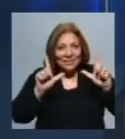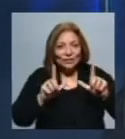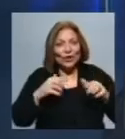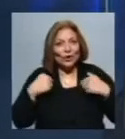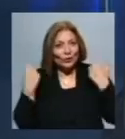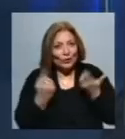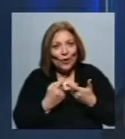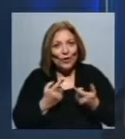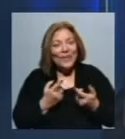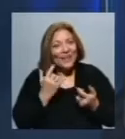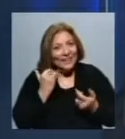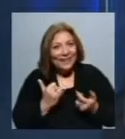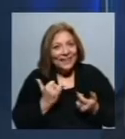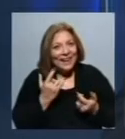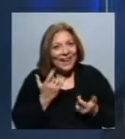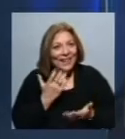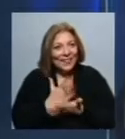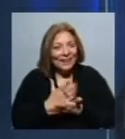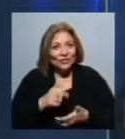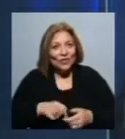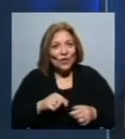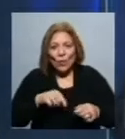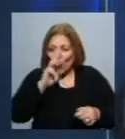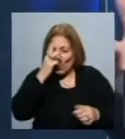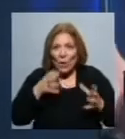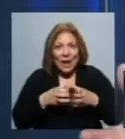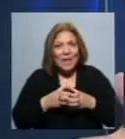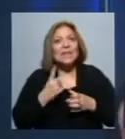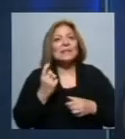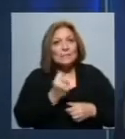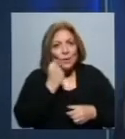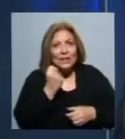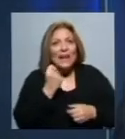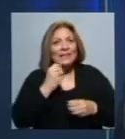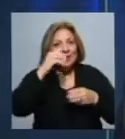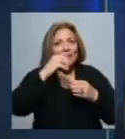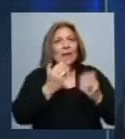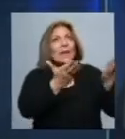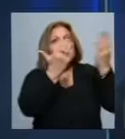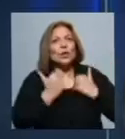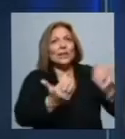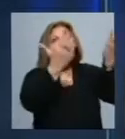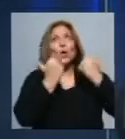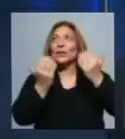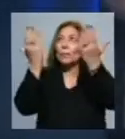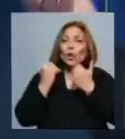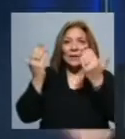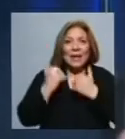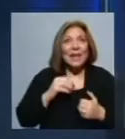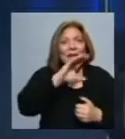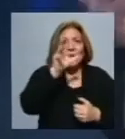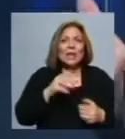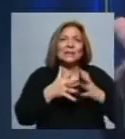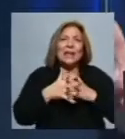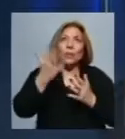Es un hecho que, bueno, los medios en Uruguay importan una cantidad de contenidos, tanto de la región, pero sobre todo